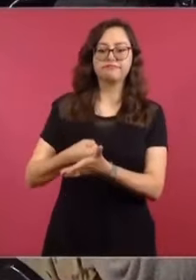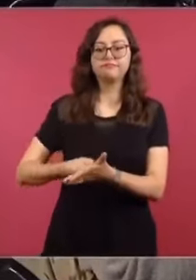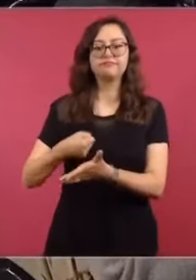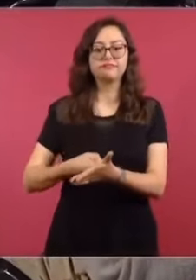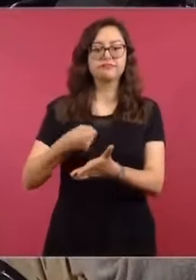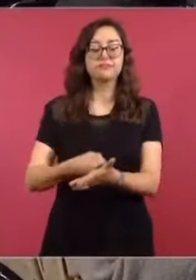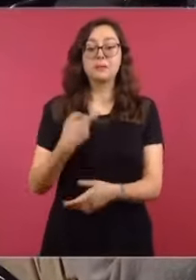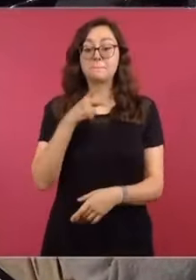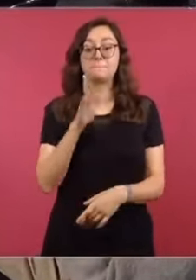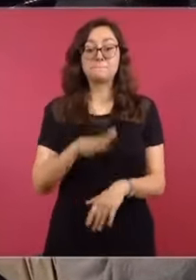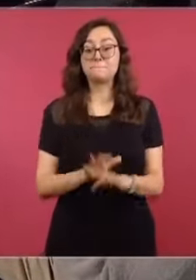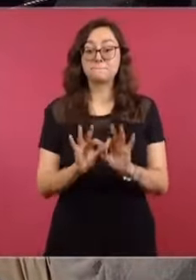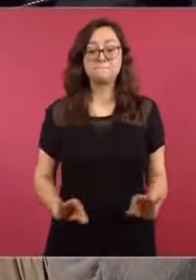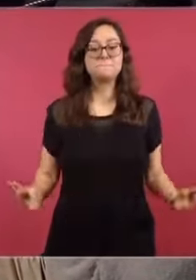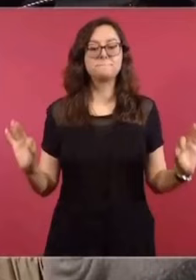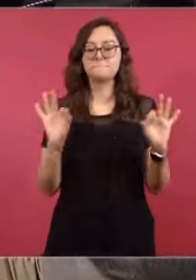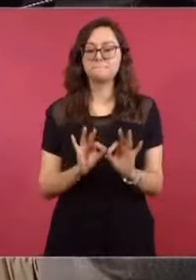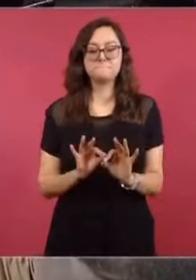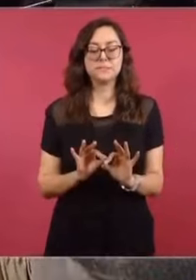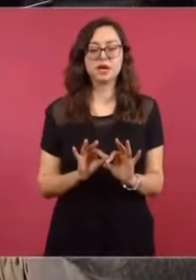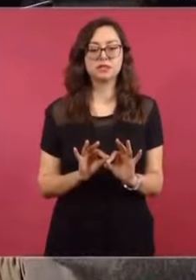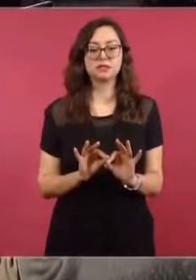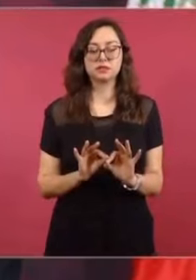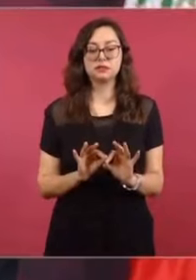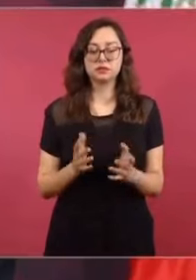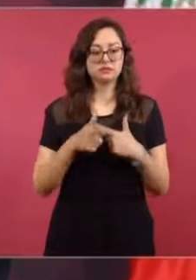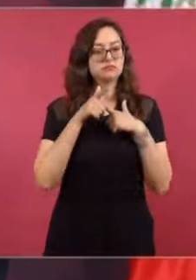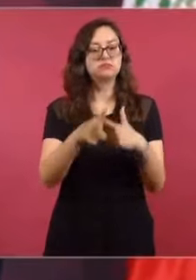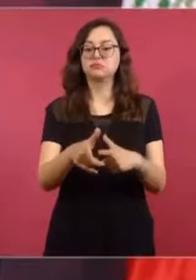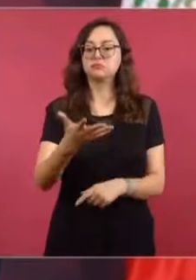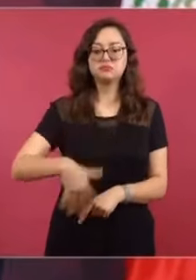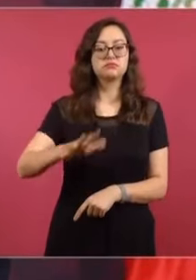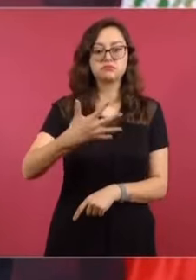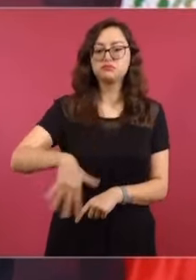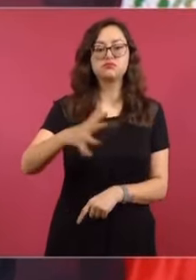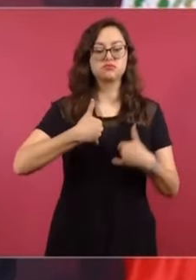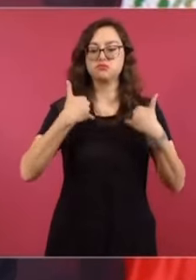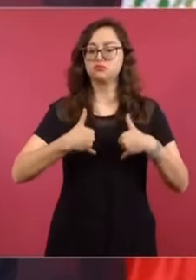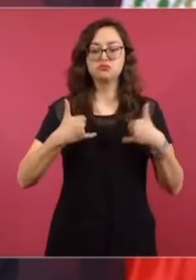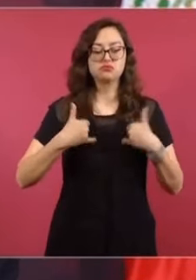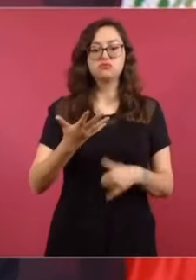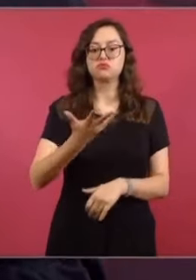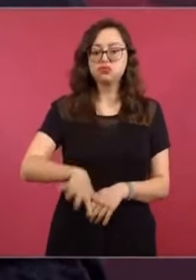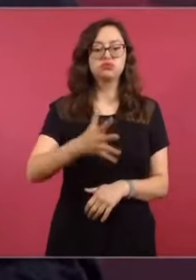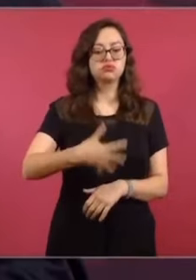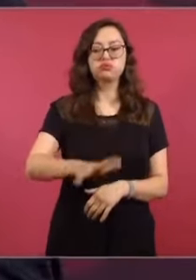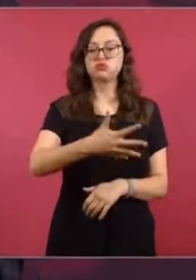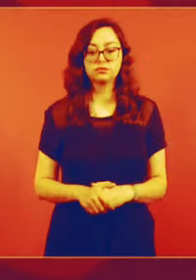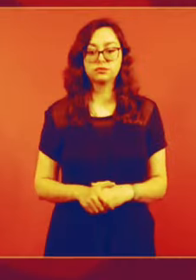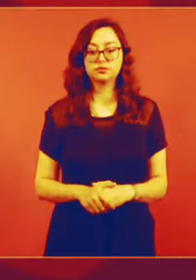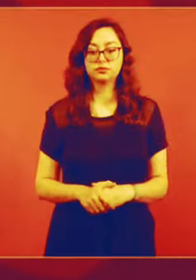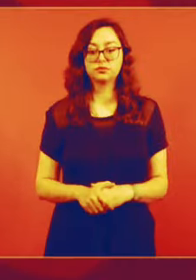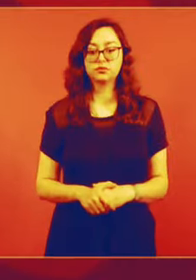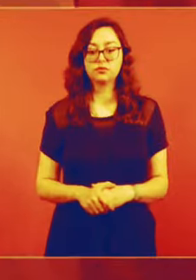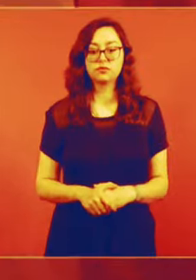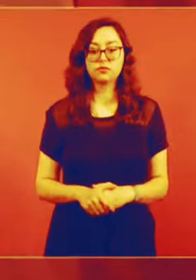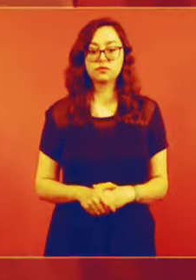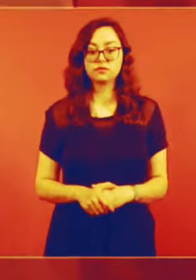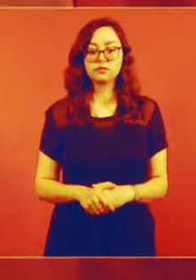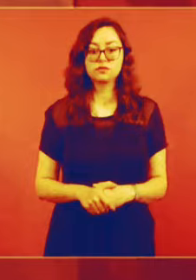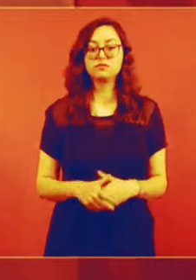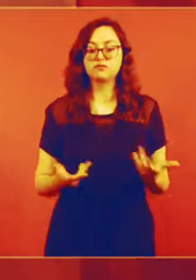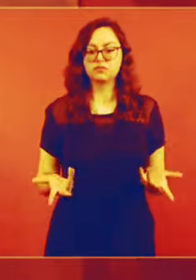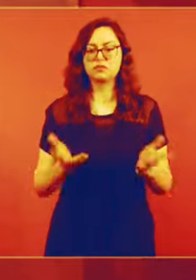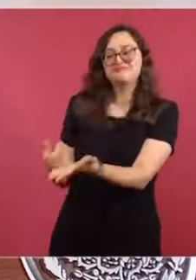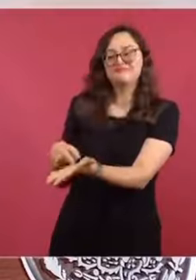lo más importante es la búsqueda de los jóvenes. Porque ya sabemos que la